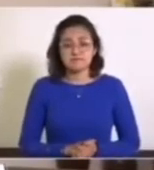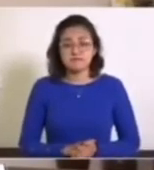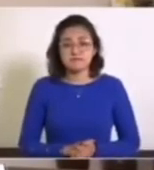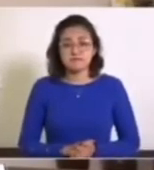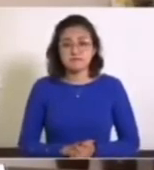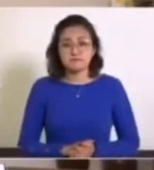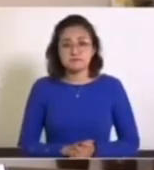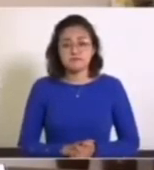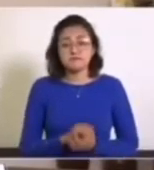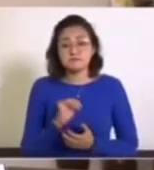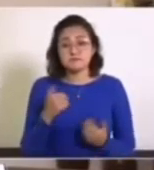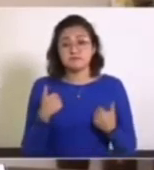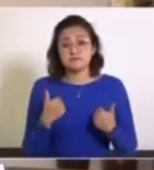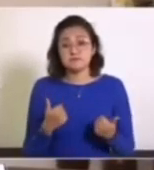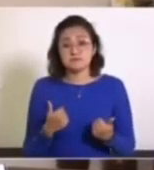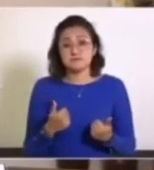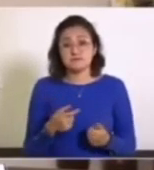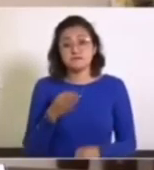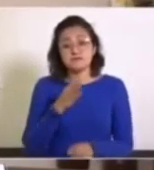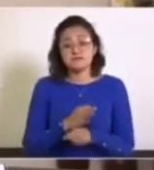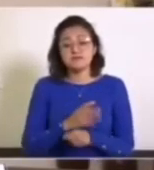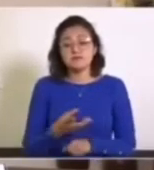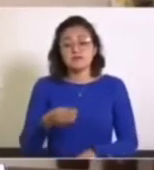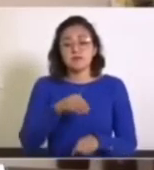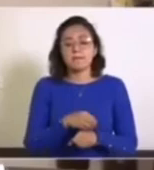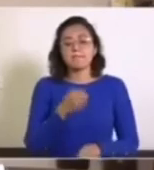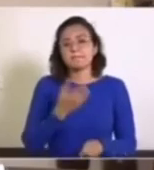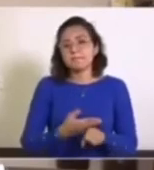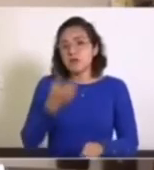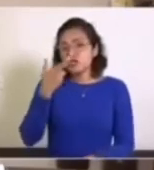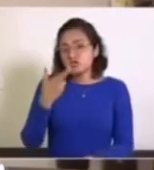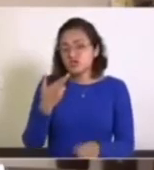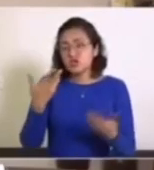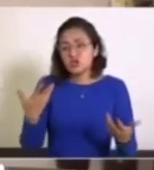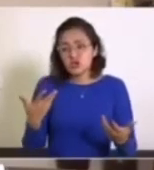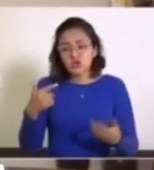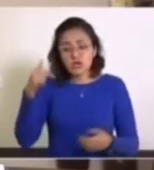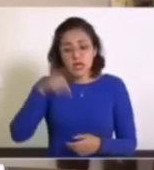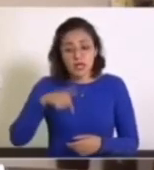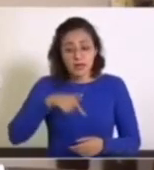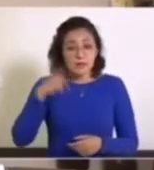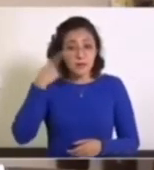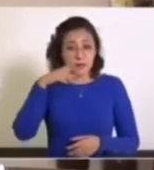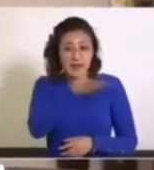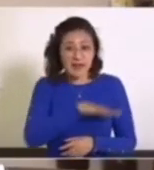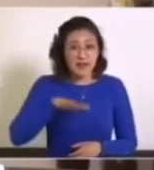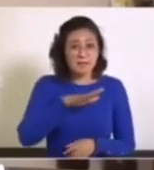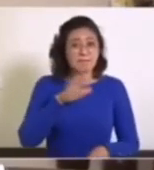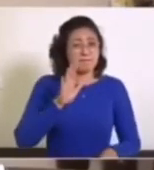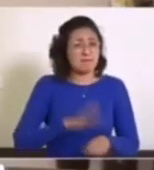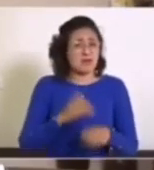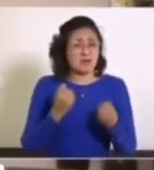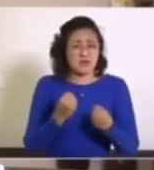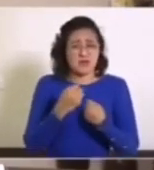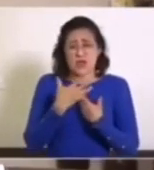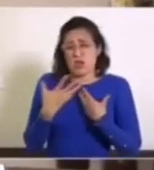¿Sí? Aquí se situó el mayor índice de contagios.